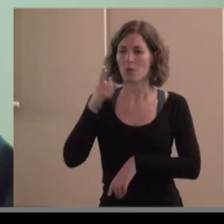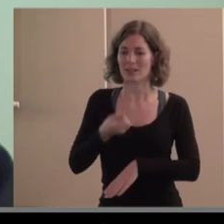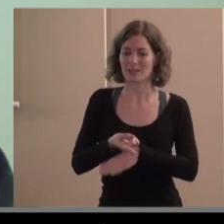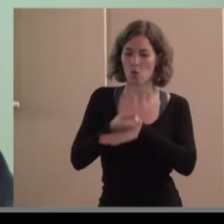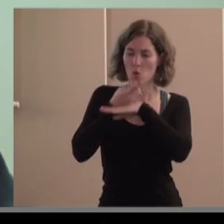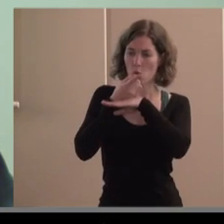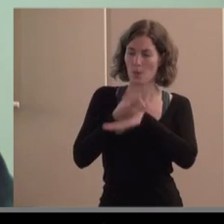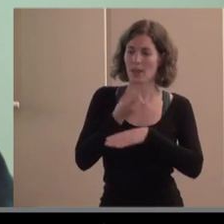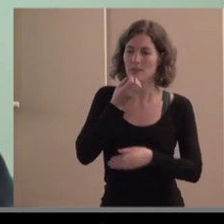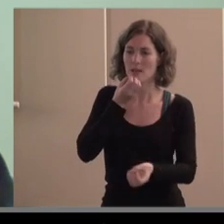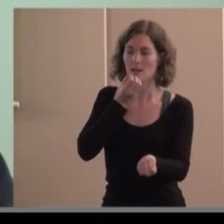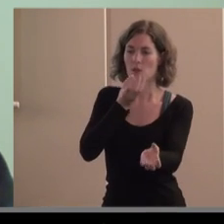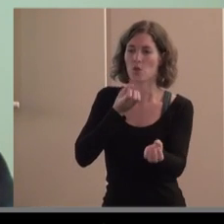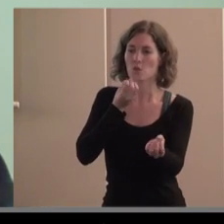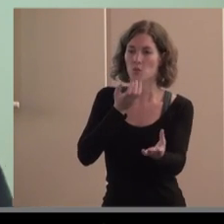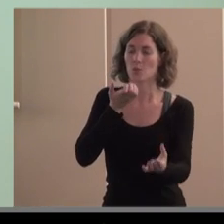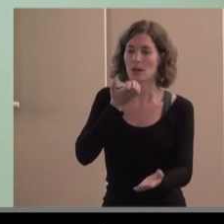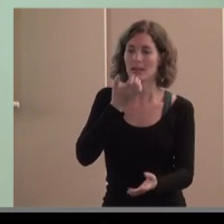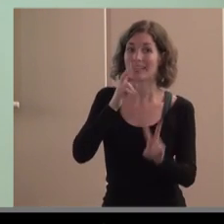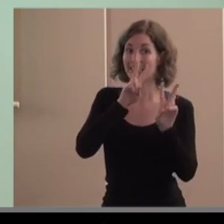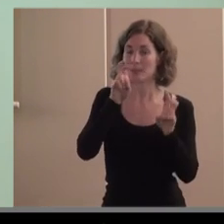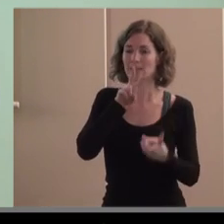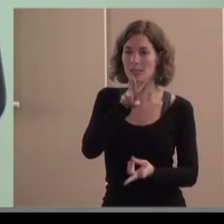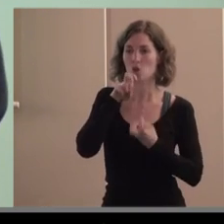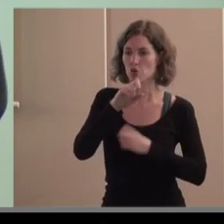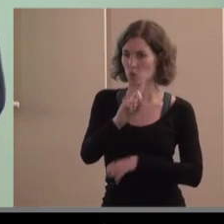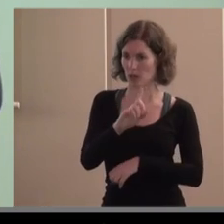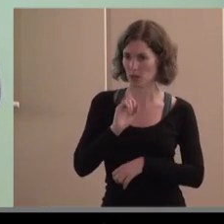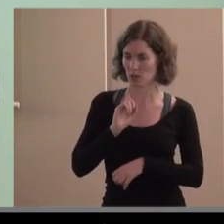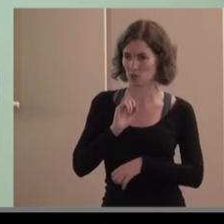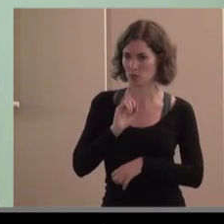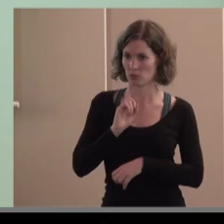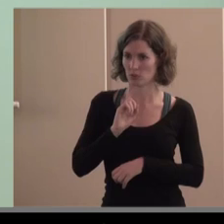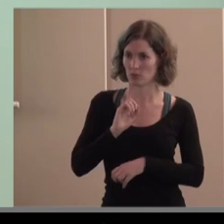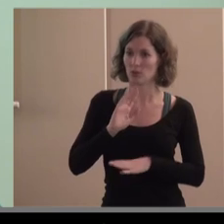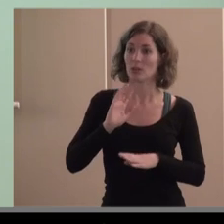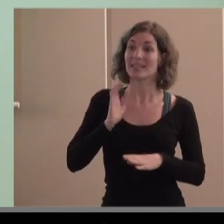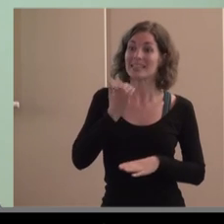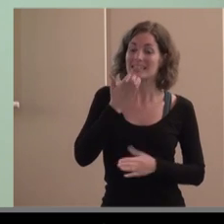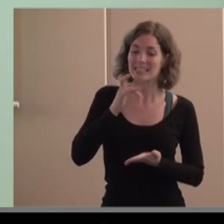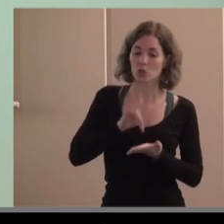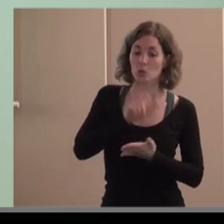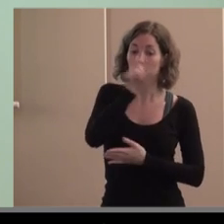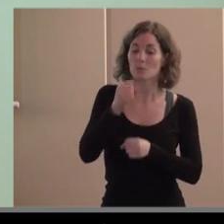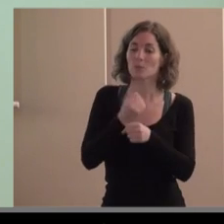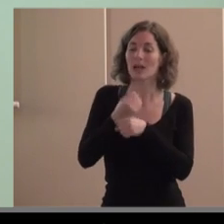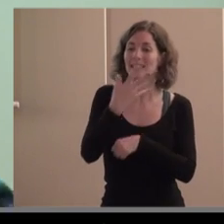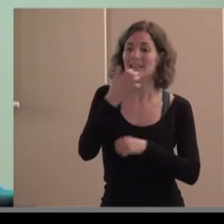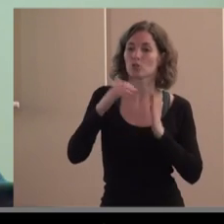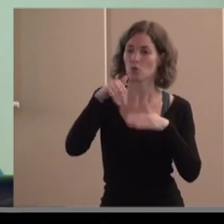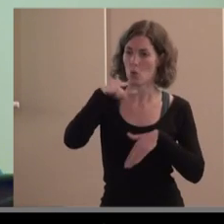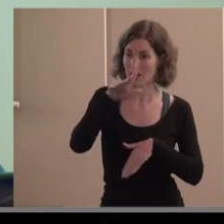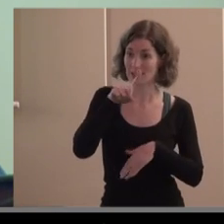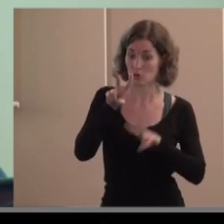informar sobre los temas no financieros obligatoriamente con aquellas de más de 500 trabajadores o